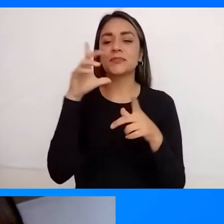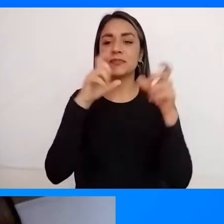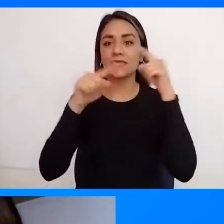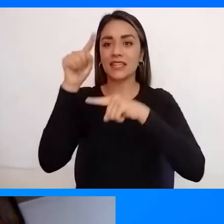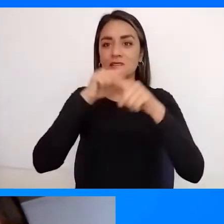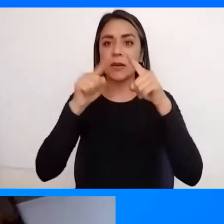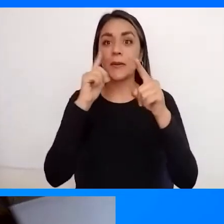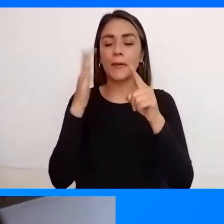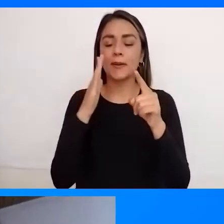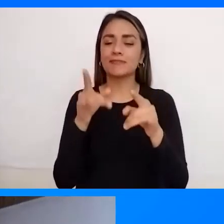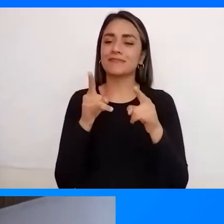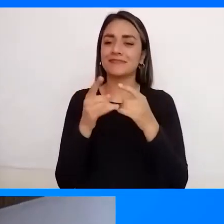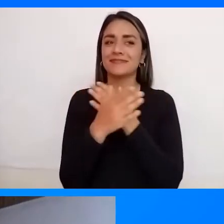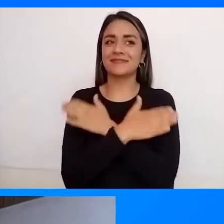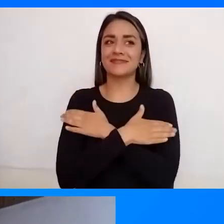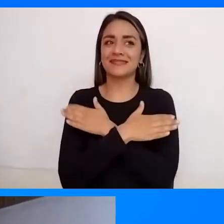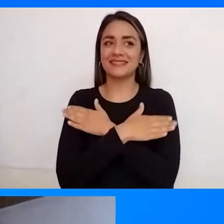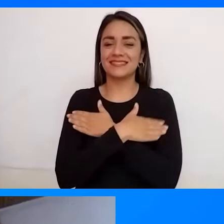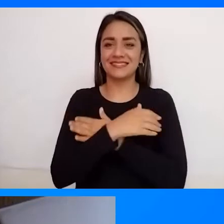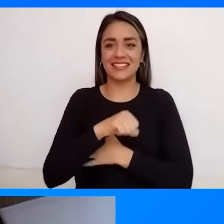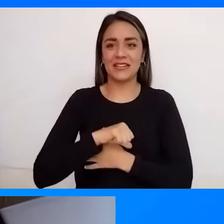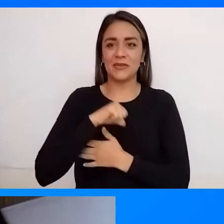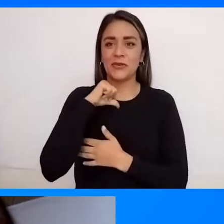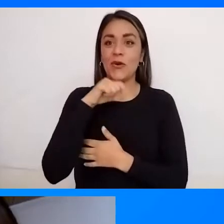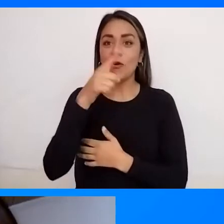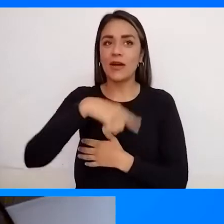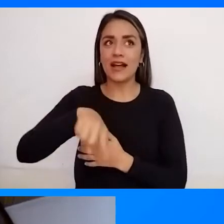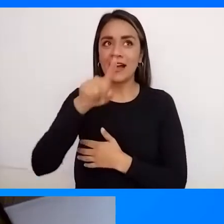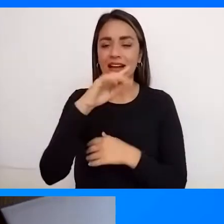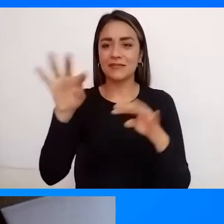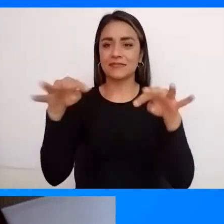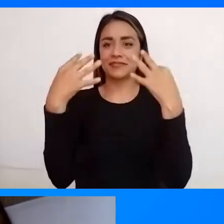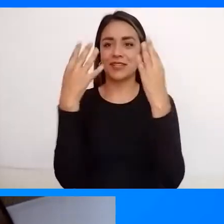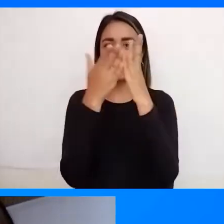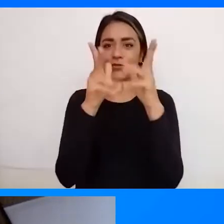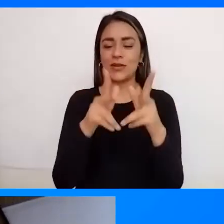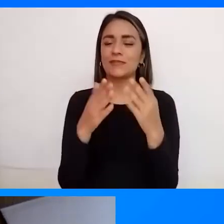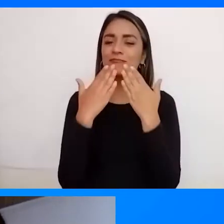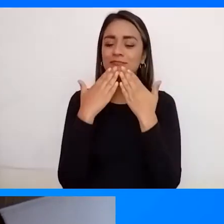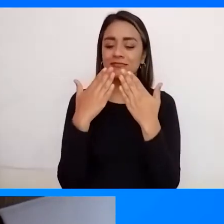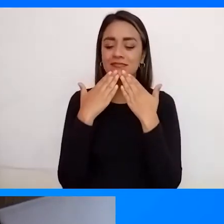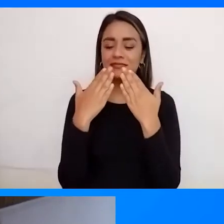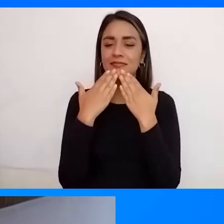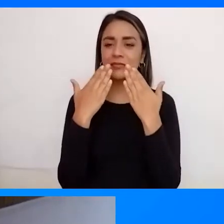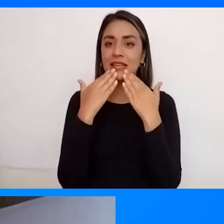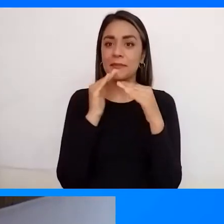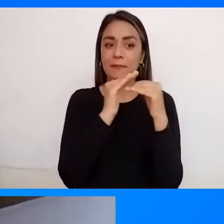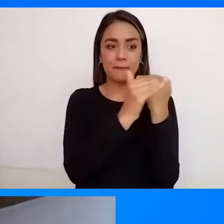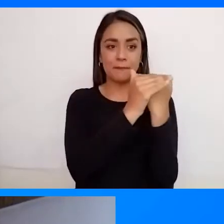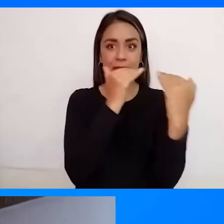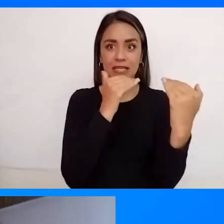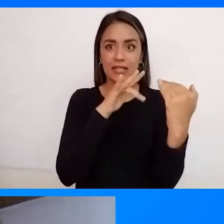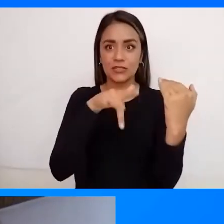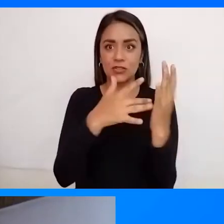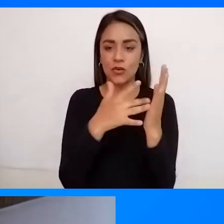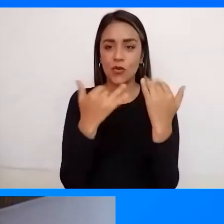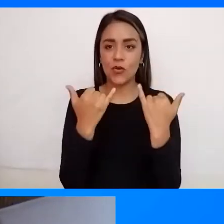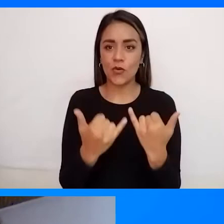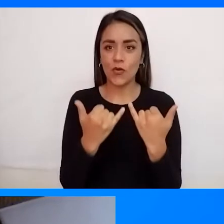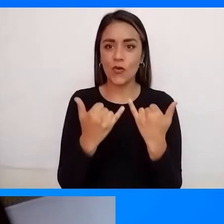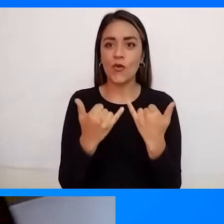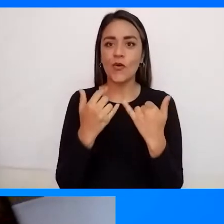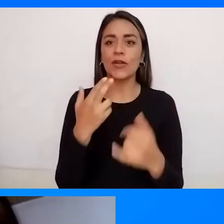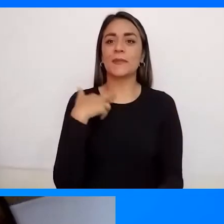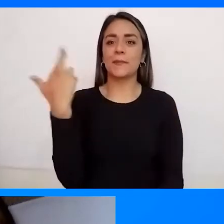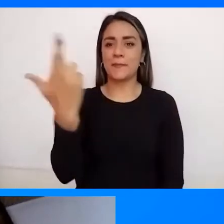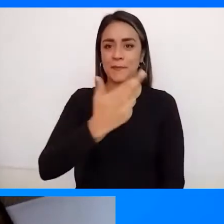placer estar acá y un honor estar con los chicos Así que muchísimas gracias por la invitación Esta vez también me voy de repitis